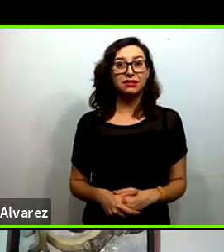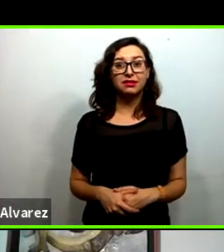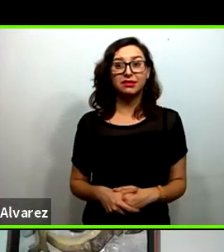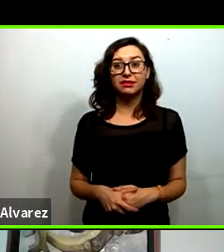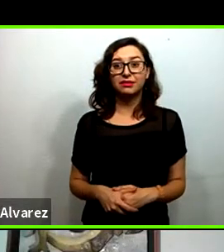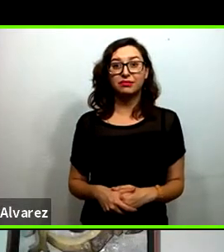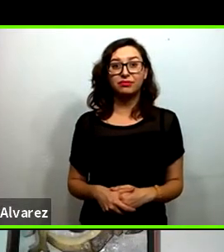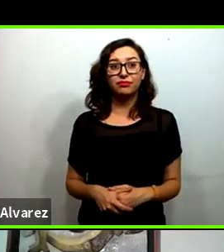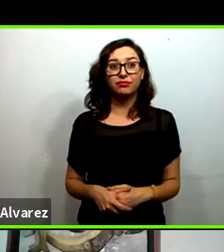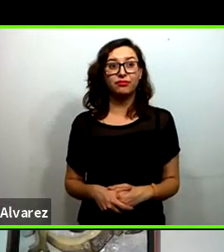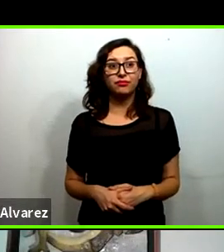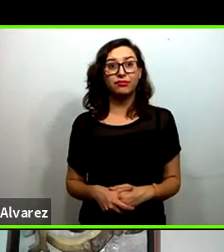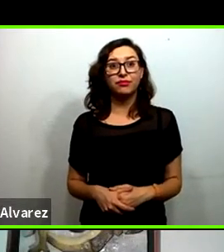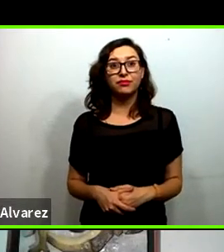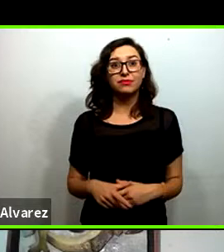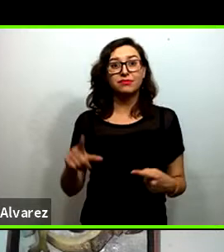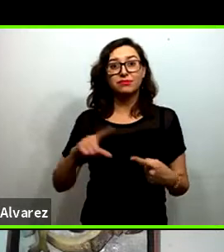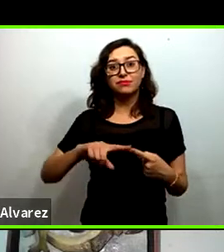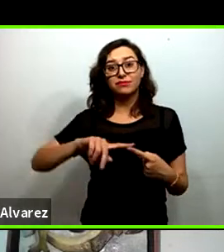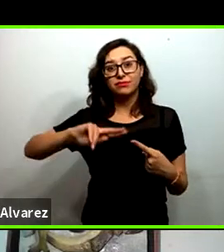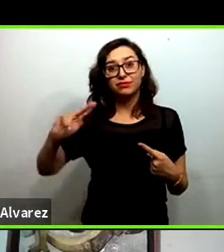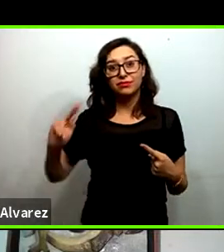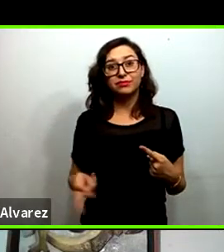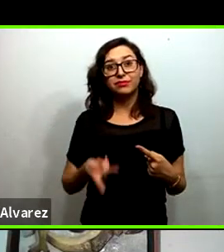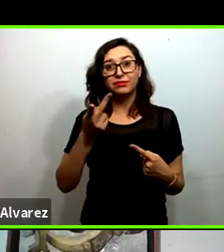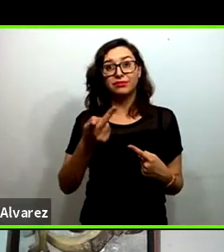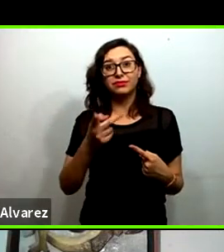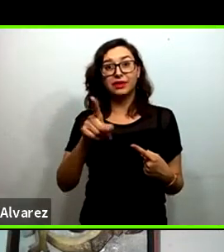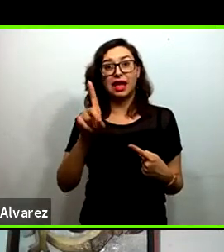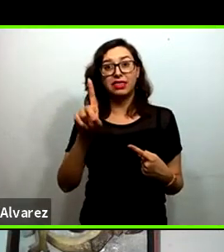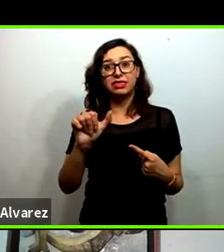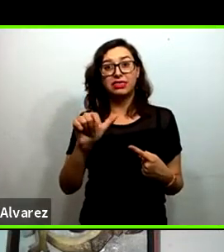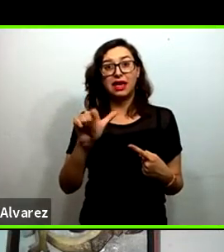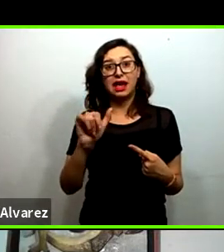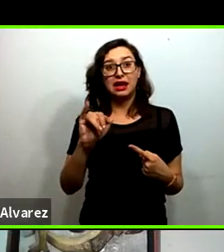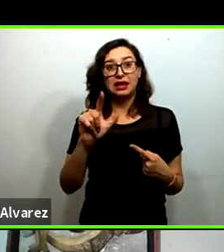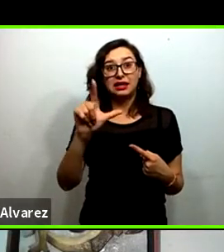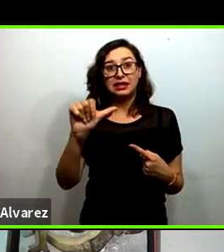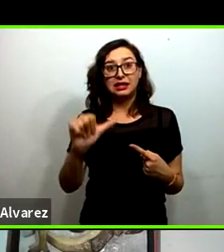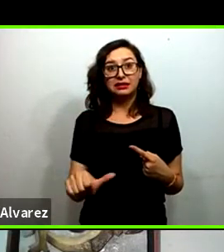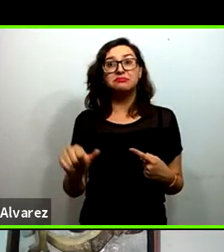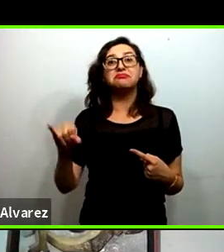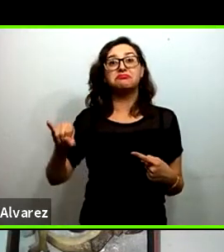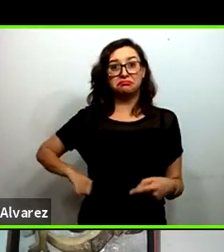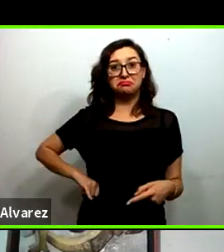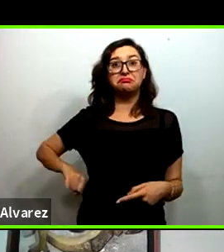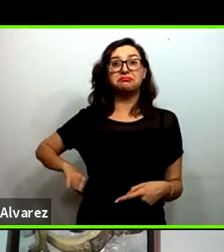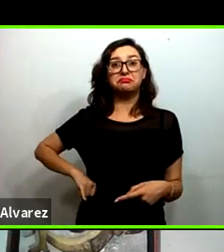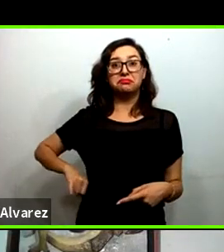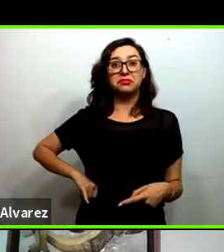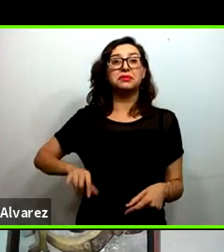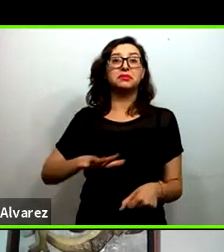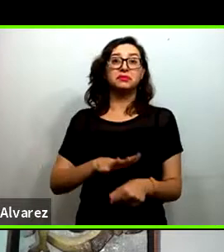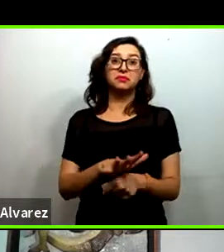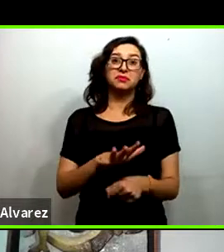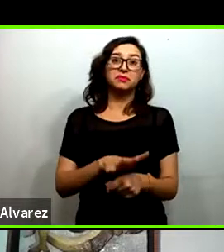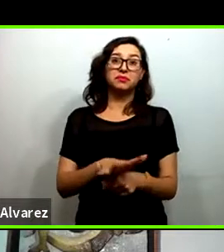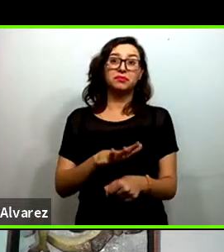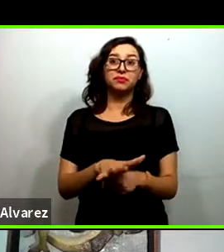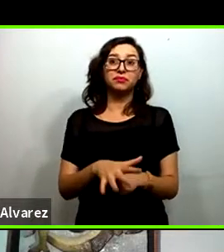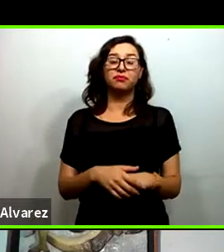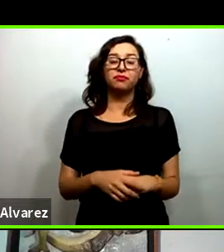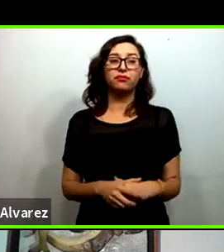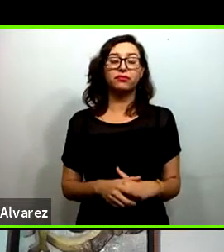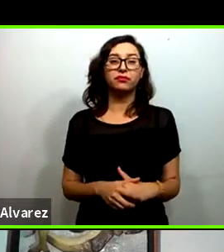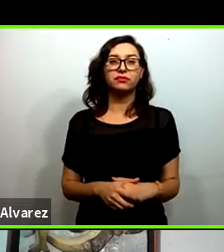Araceli Castillo Macias para Dalila que parece muy interesante que es lo siguiente dice